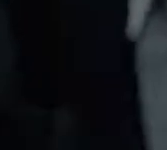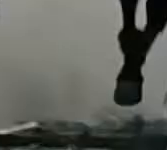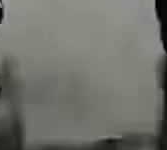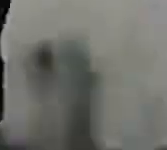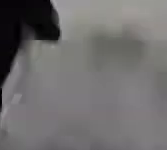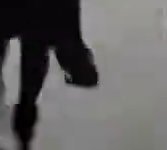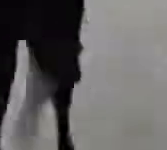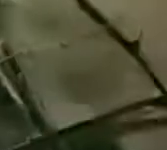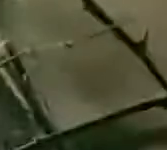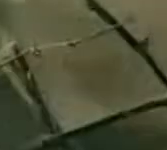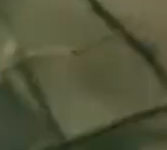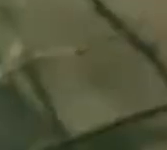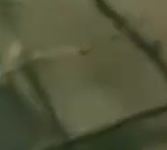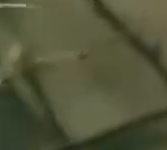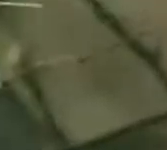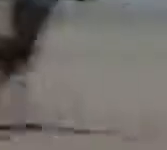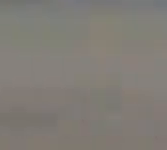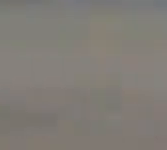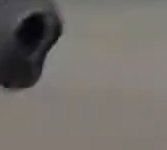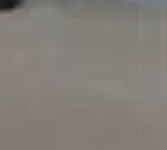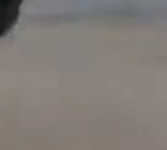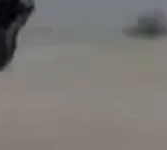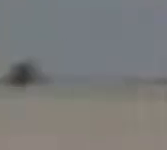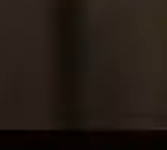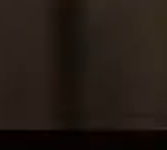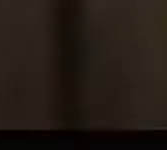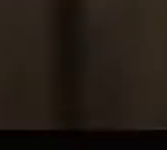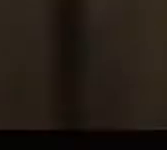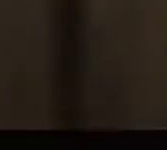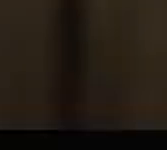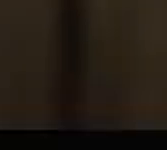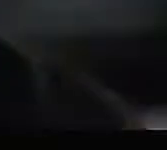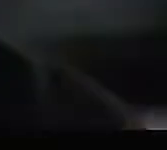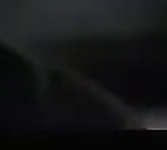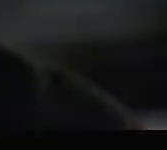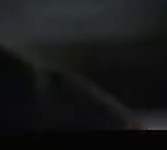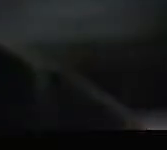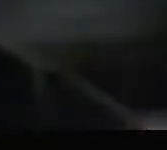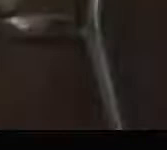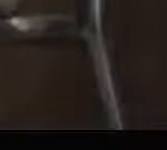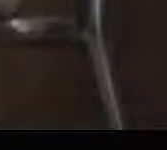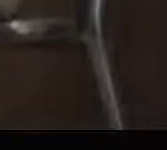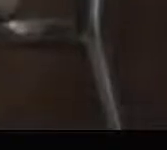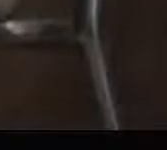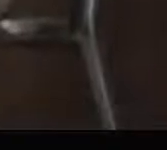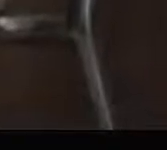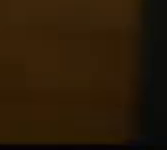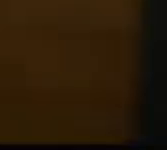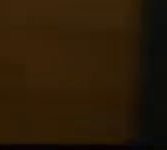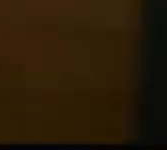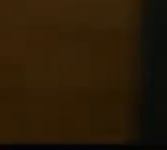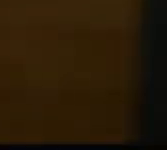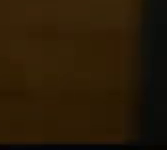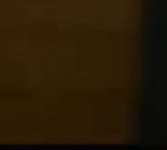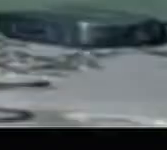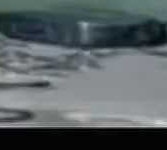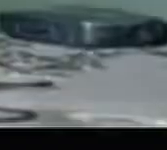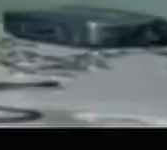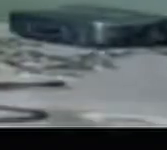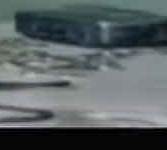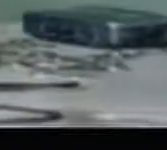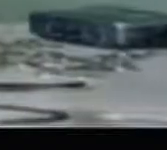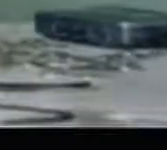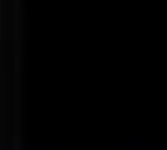En 2020, más de 15 millones de personas vieron cine en Canal 22 a través de sus